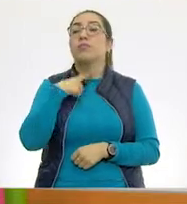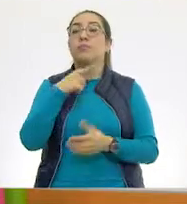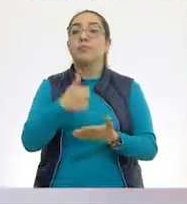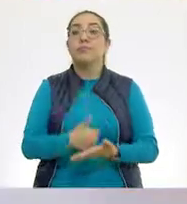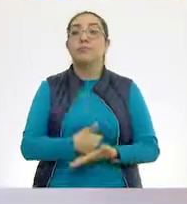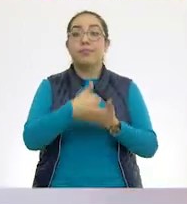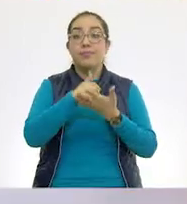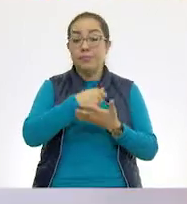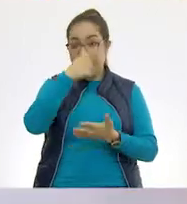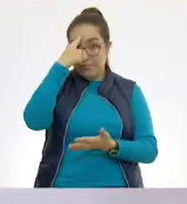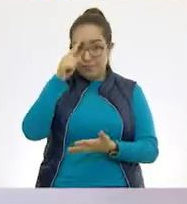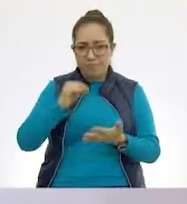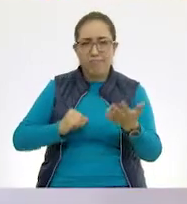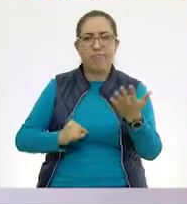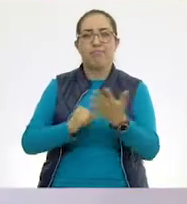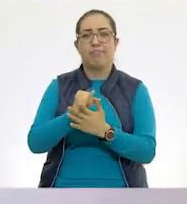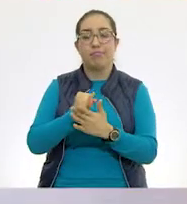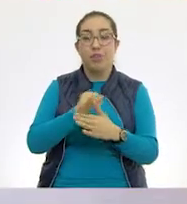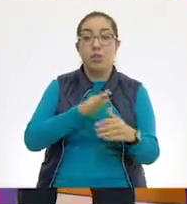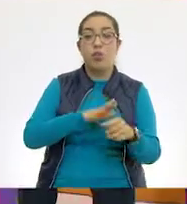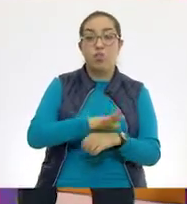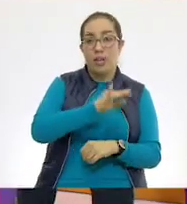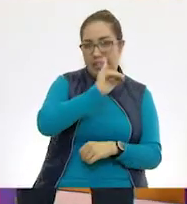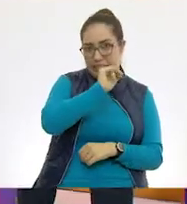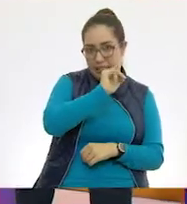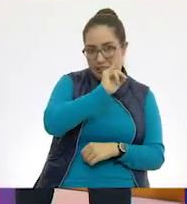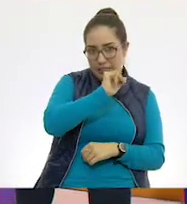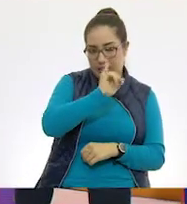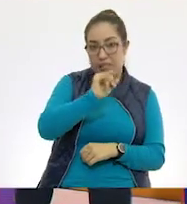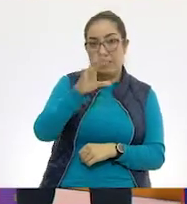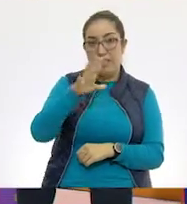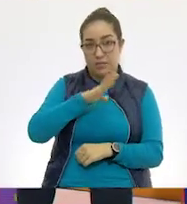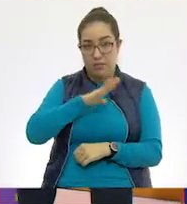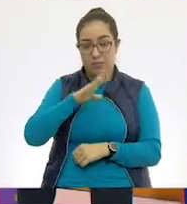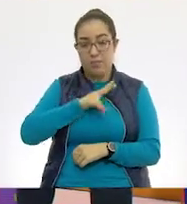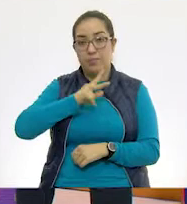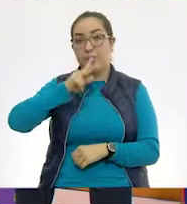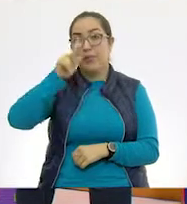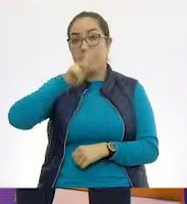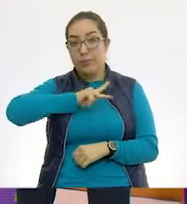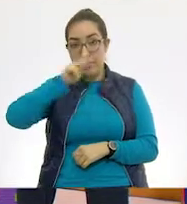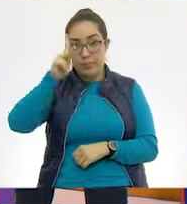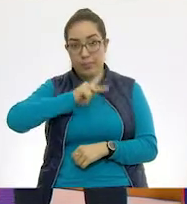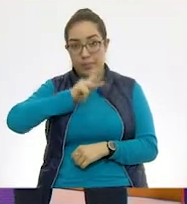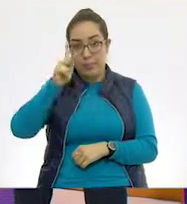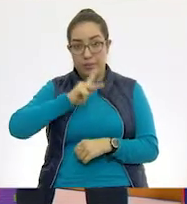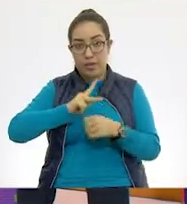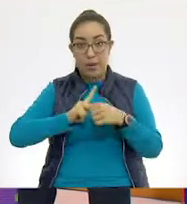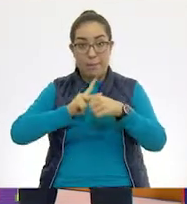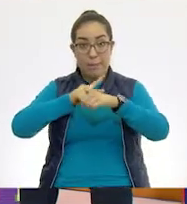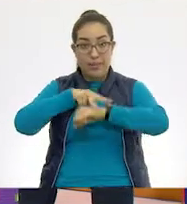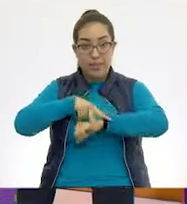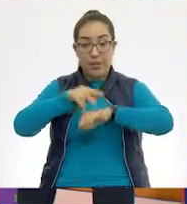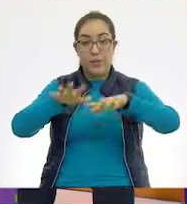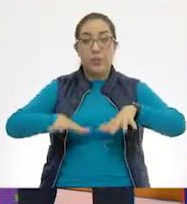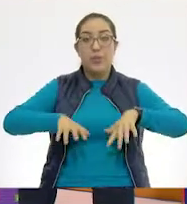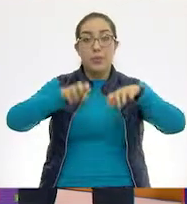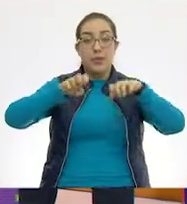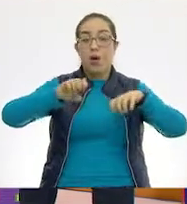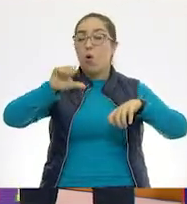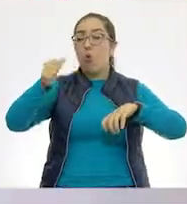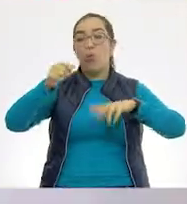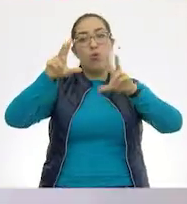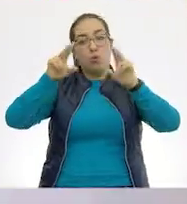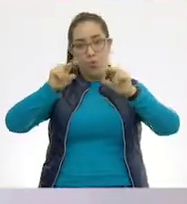a decidir cuáles sí llevan a cabo respiración cutánea y cuáles no. ¿Te parece bien?